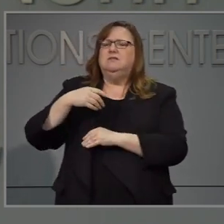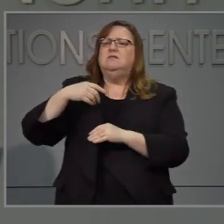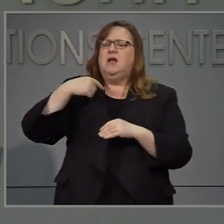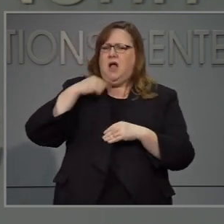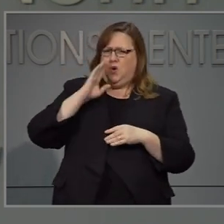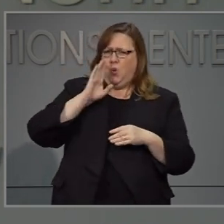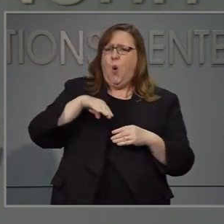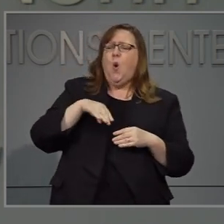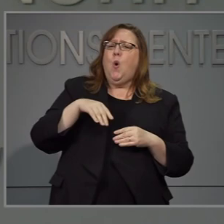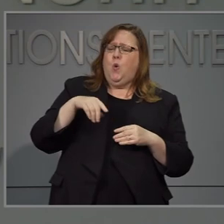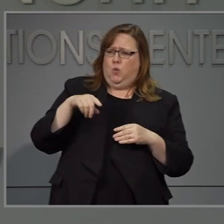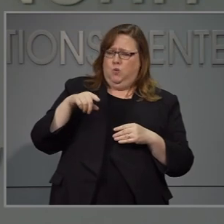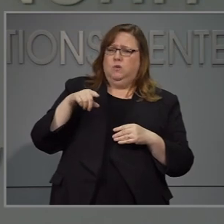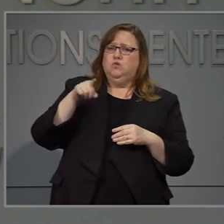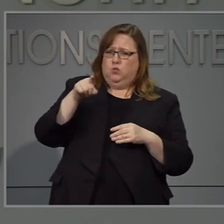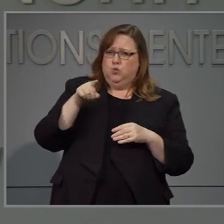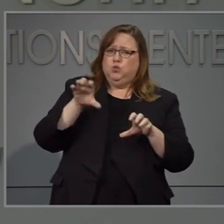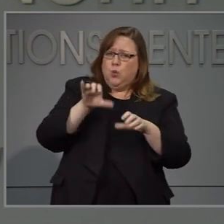sobre todo